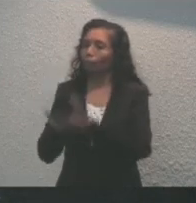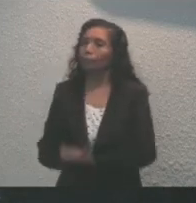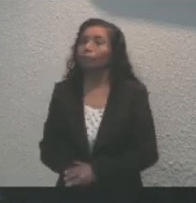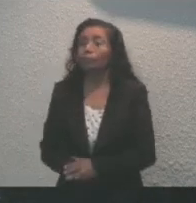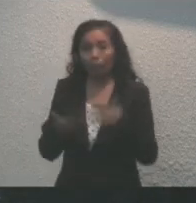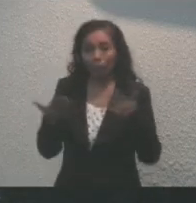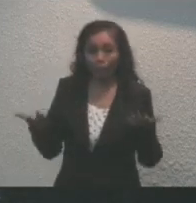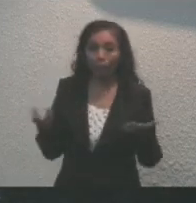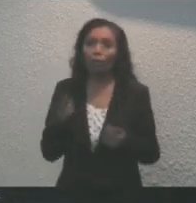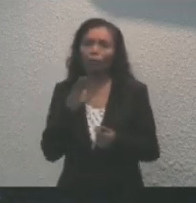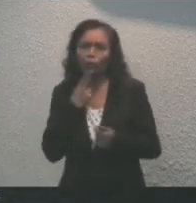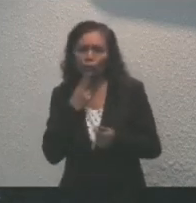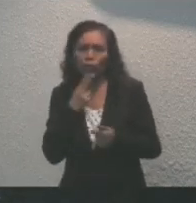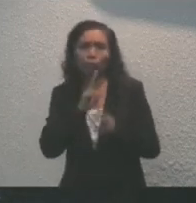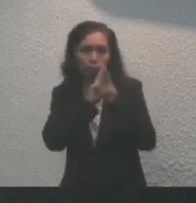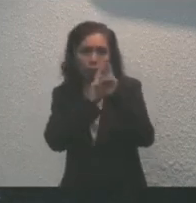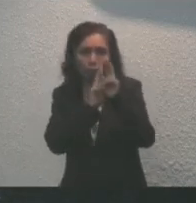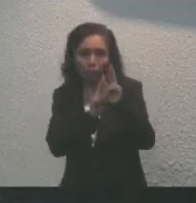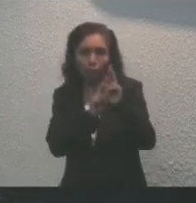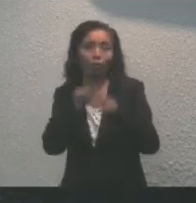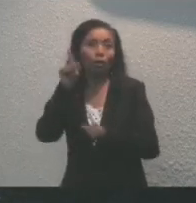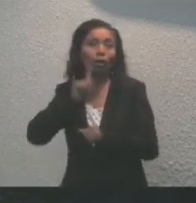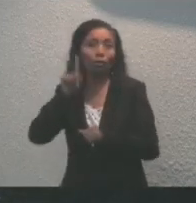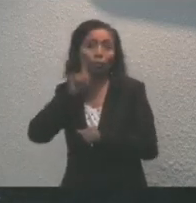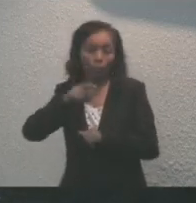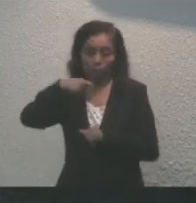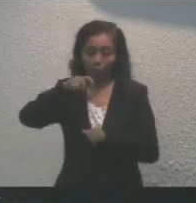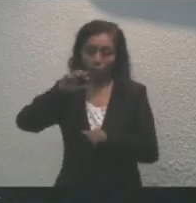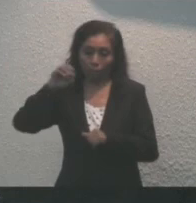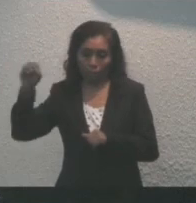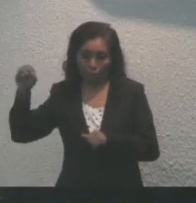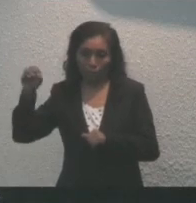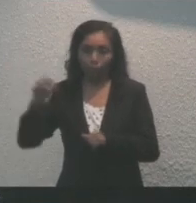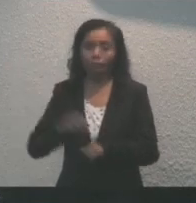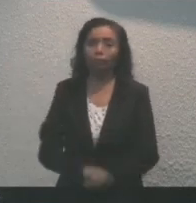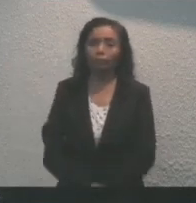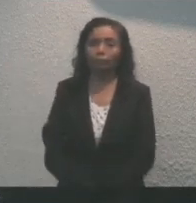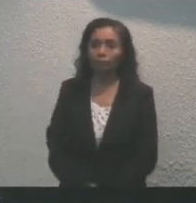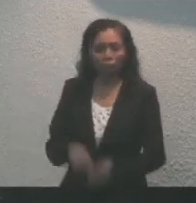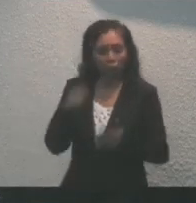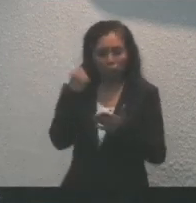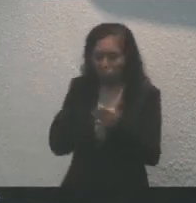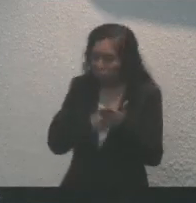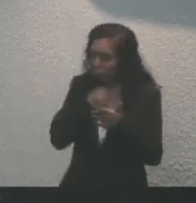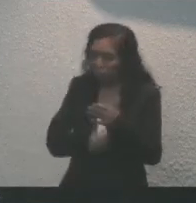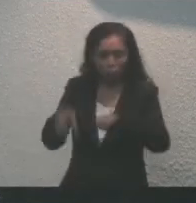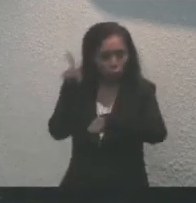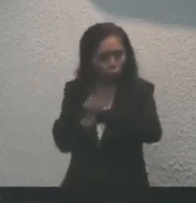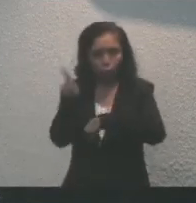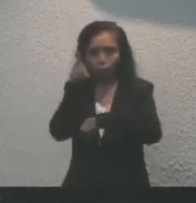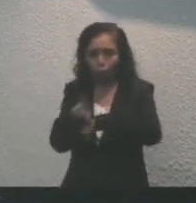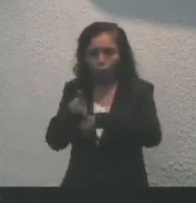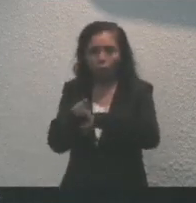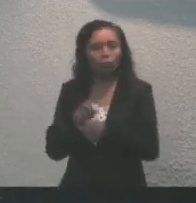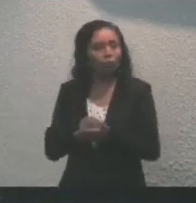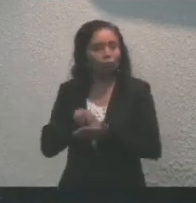también en reconocimiento a la mujer quintanarroense que lucha todos los días por salir